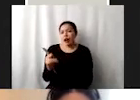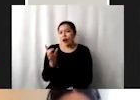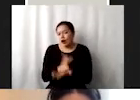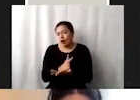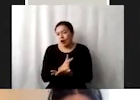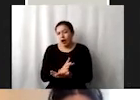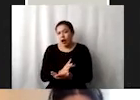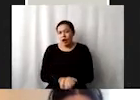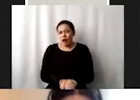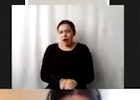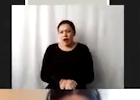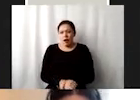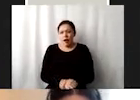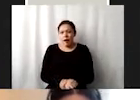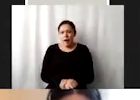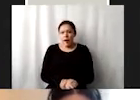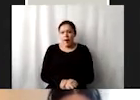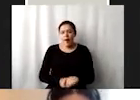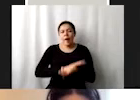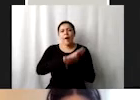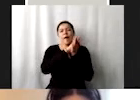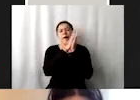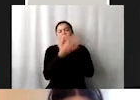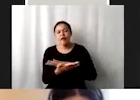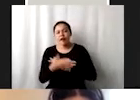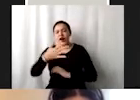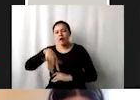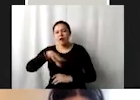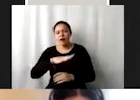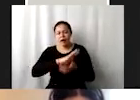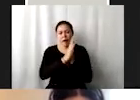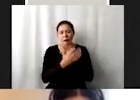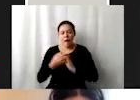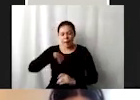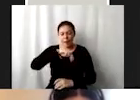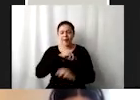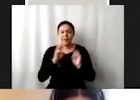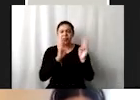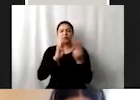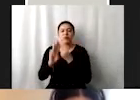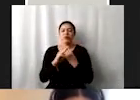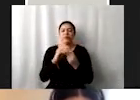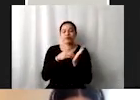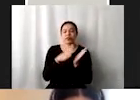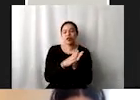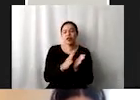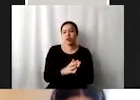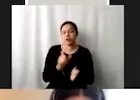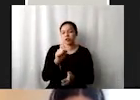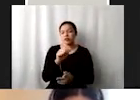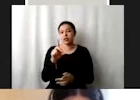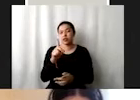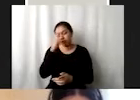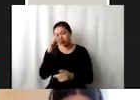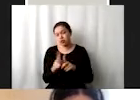transformar, así lo pueden buscar, transformar nuestro mundo, Agenda 2030 para el desarrollo sostenible